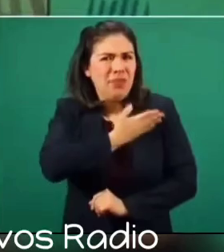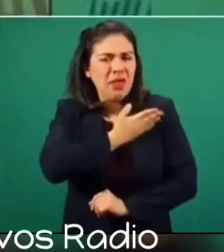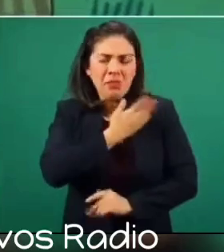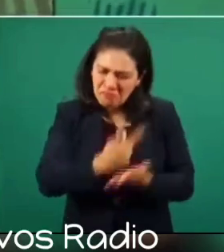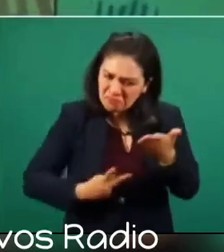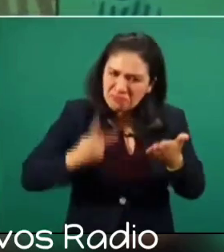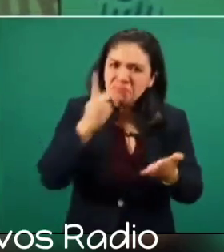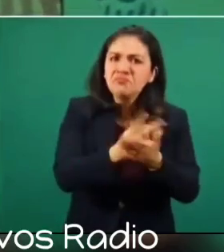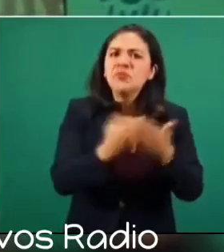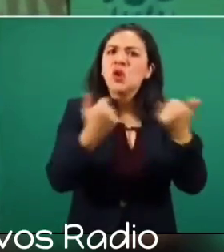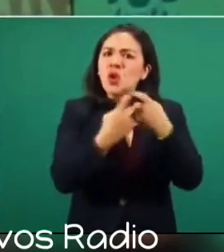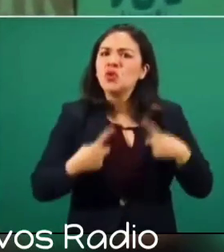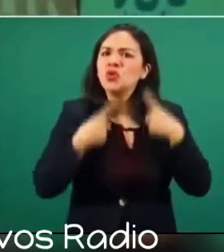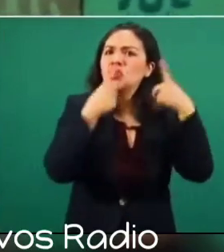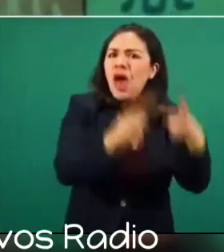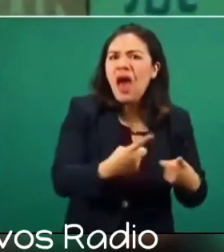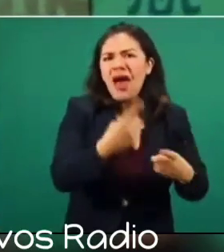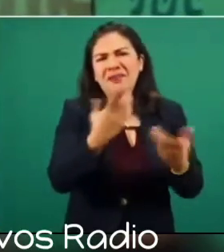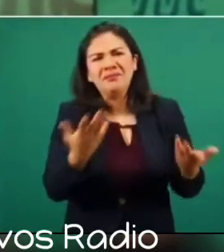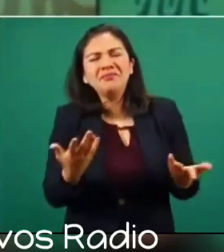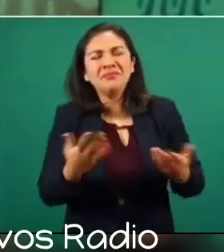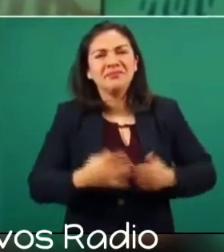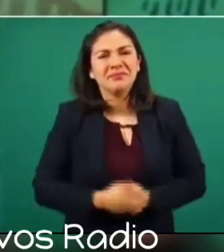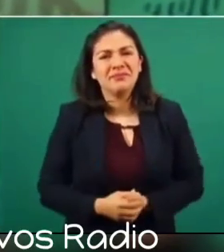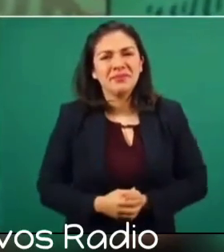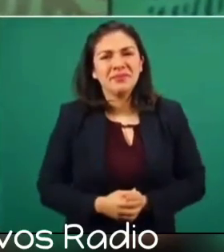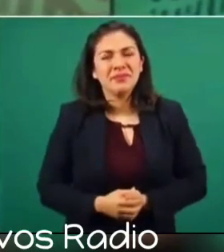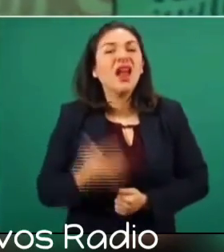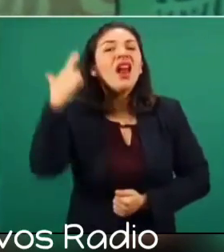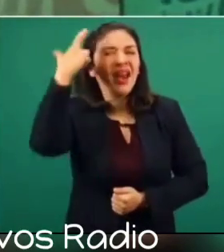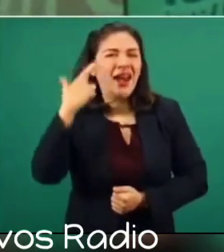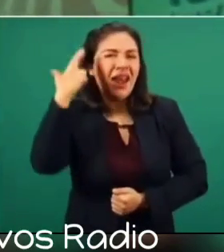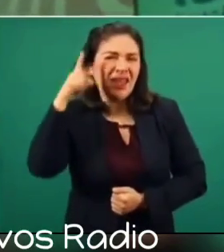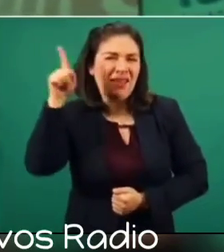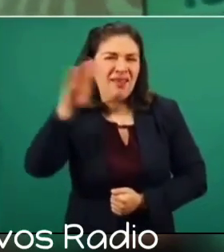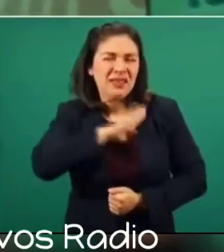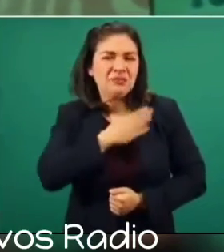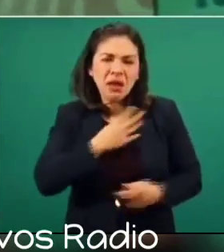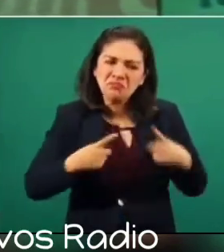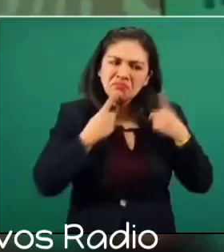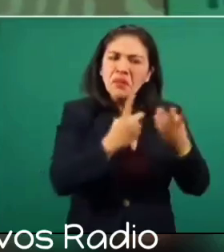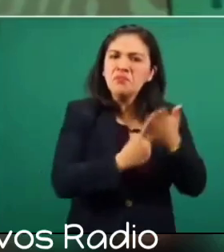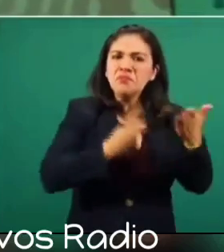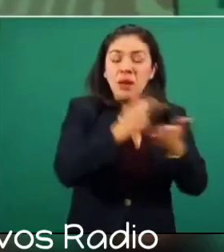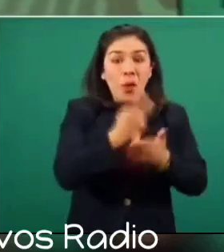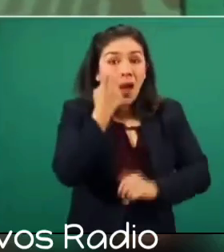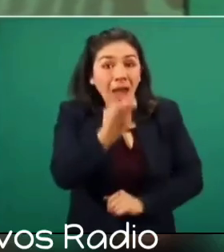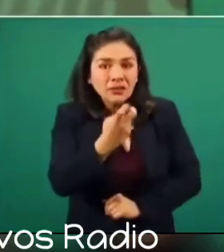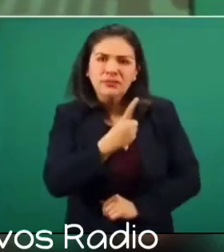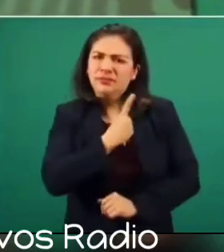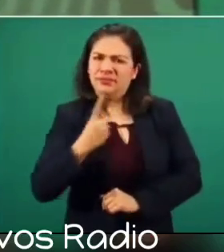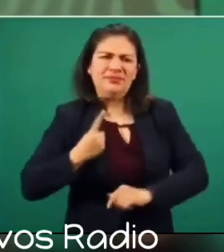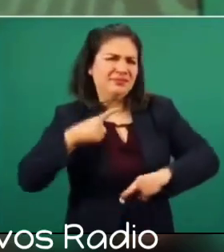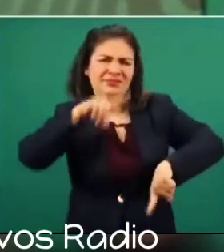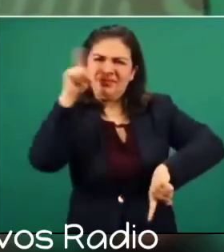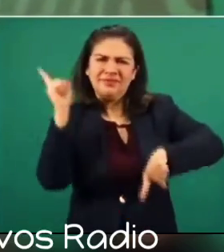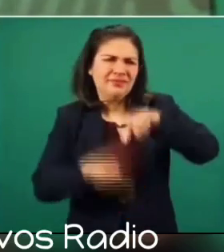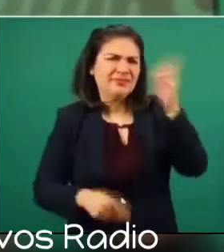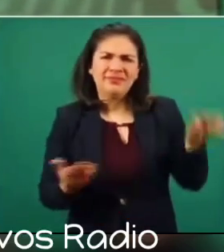les entregan premios los reyes. Eso se tiene que terminar,